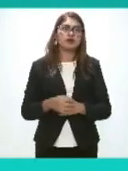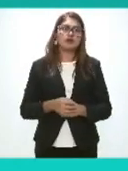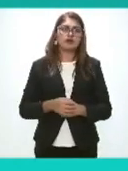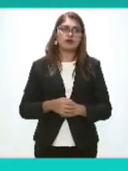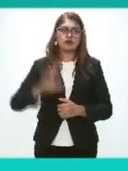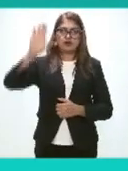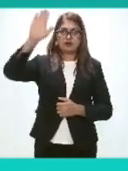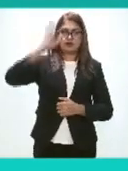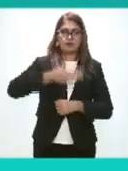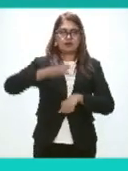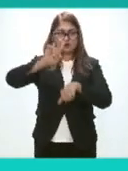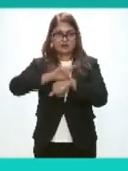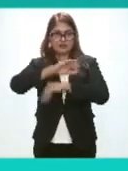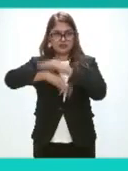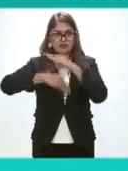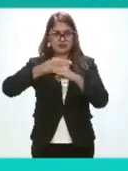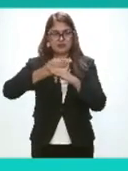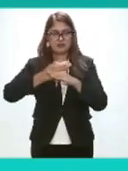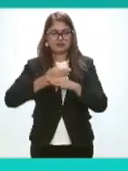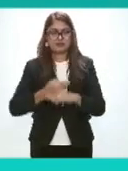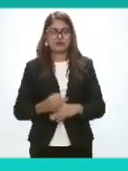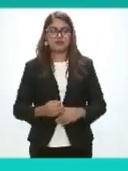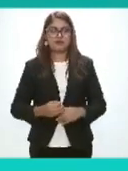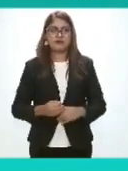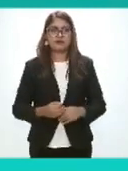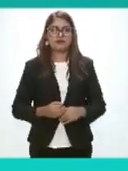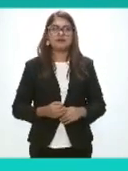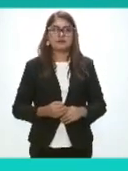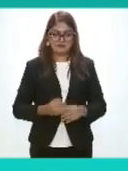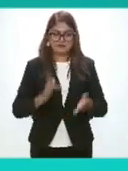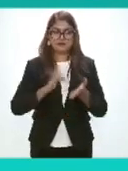Muy buenos días A todos y a todas Presente